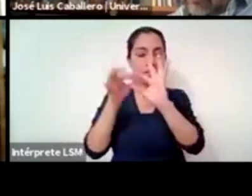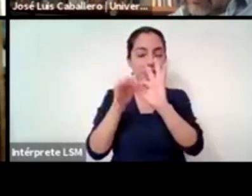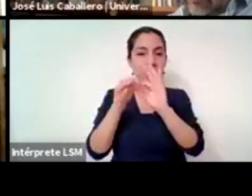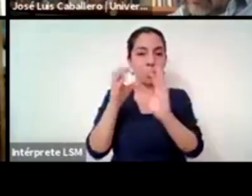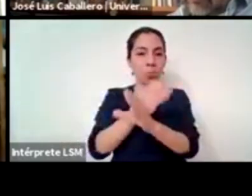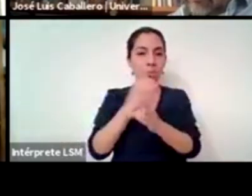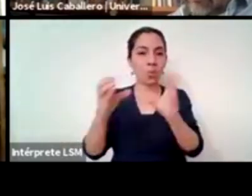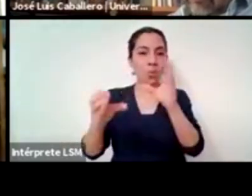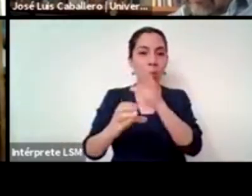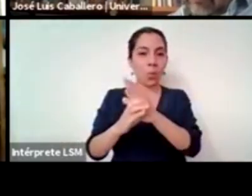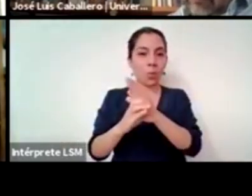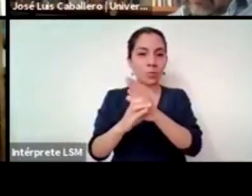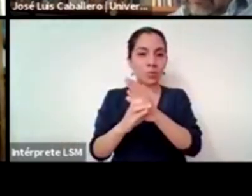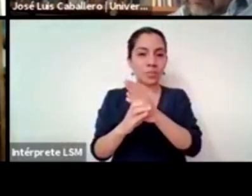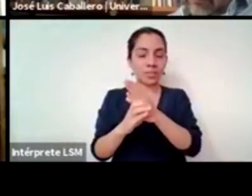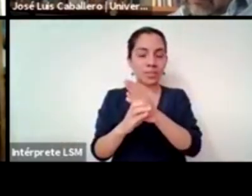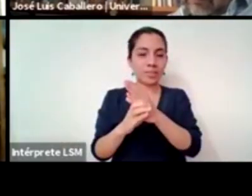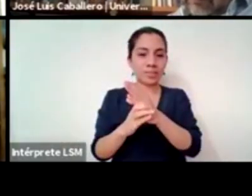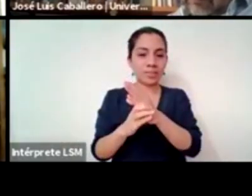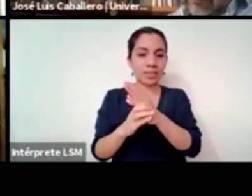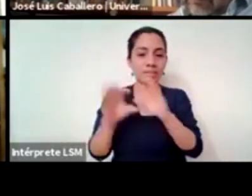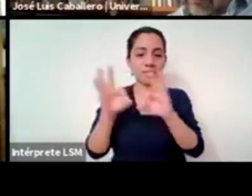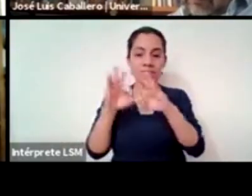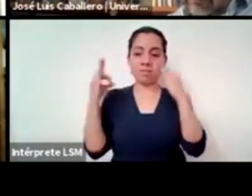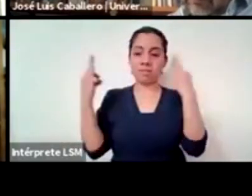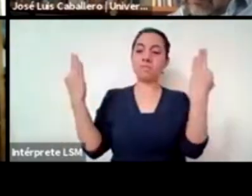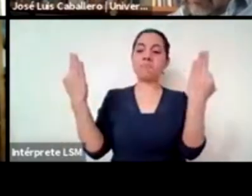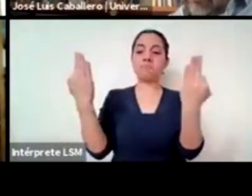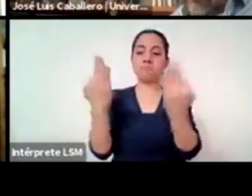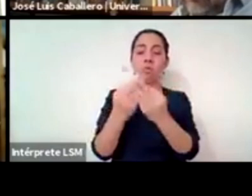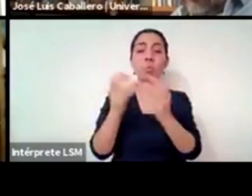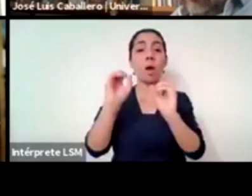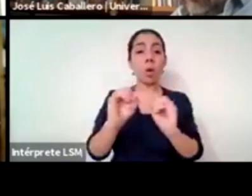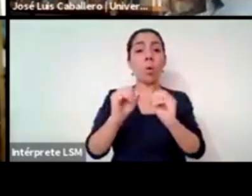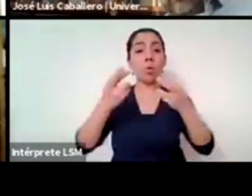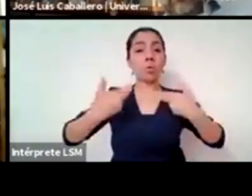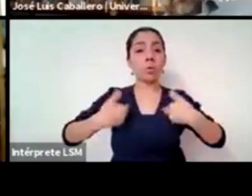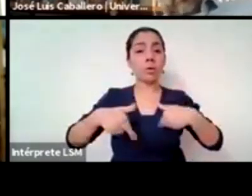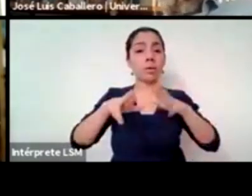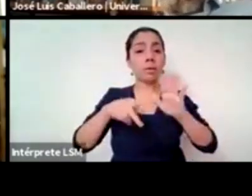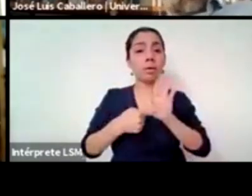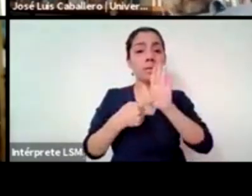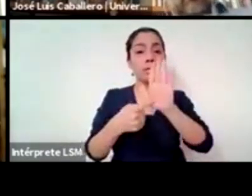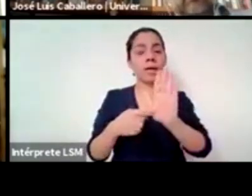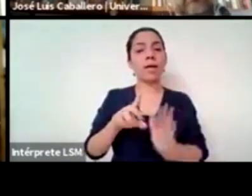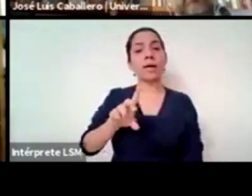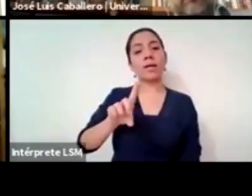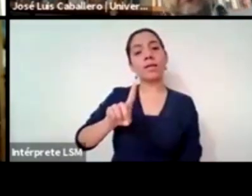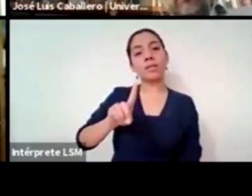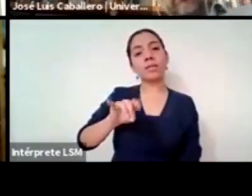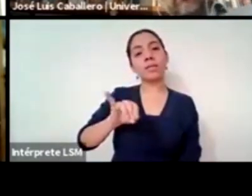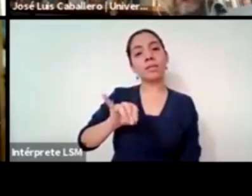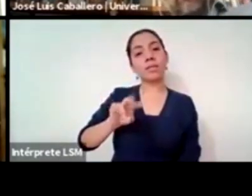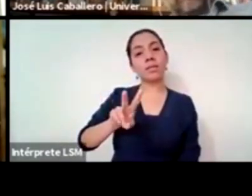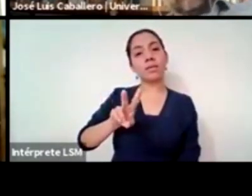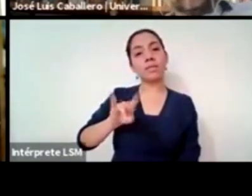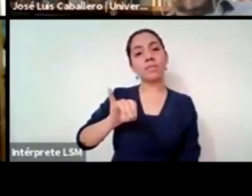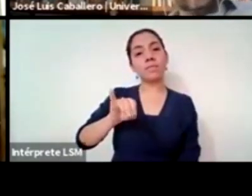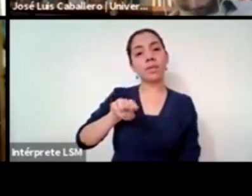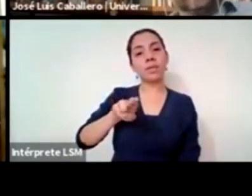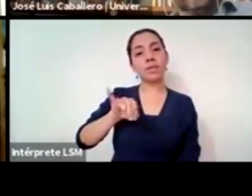las excluye de toda representación de la divinidad y muy especialmente